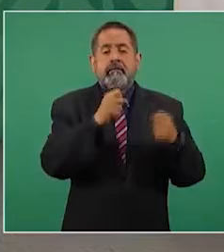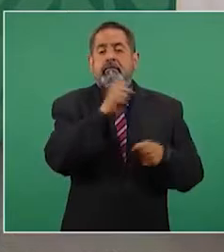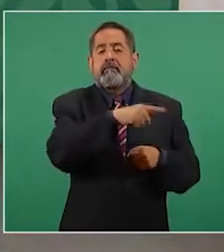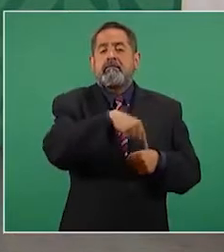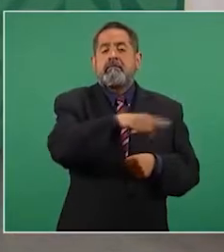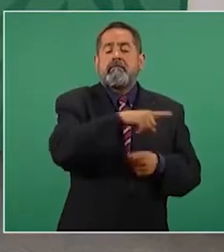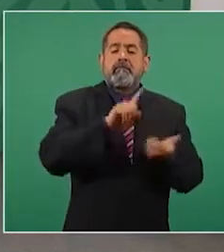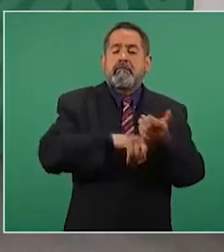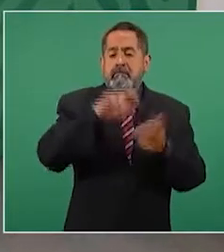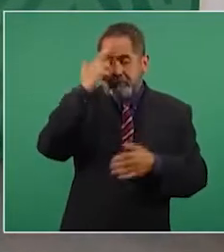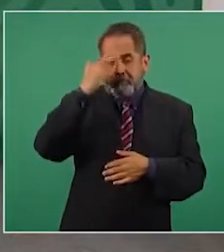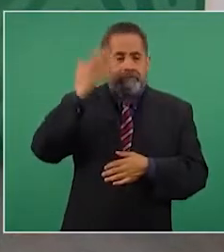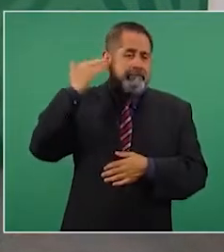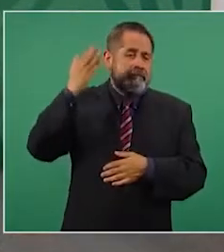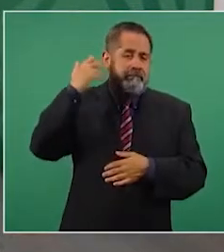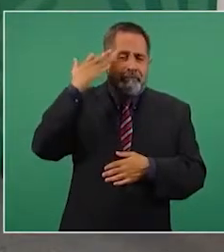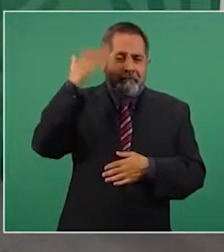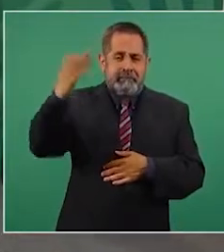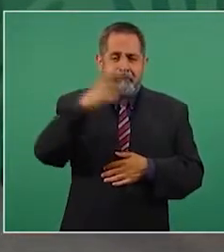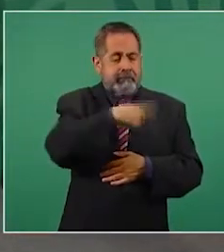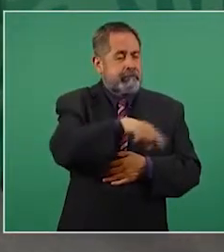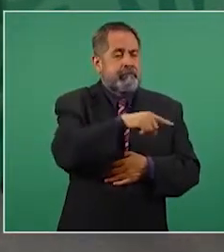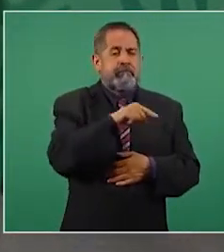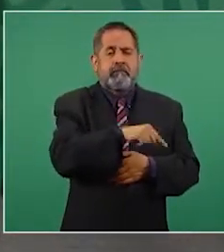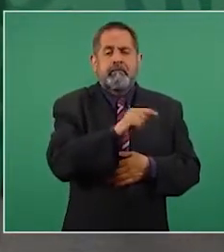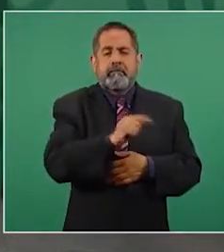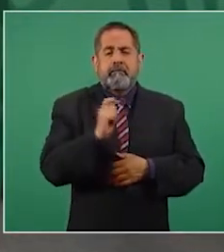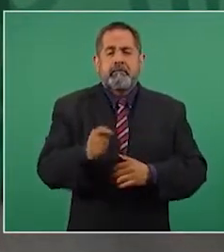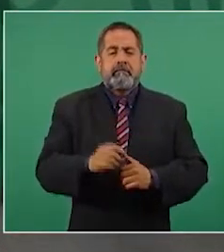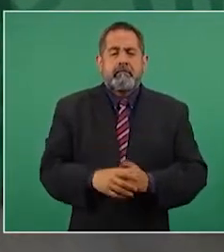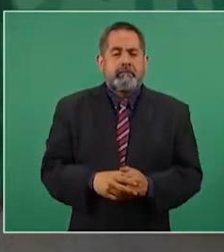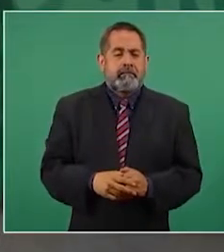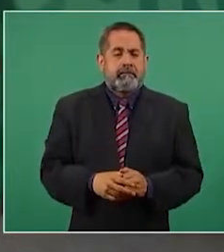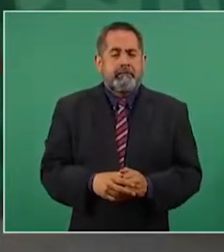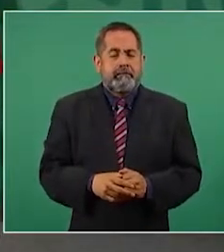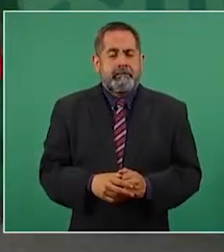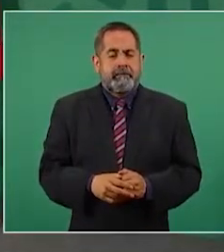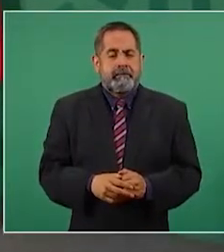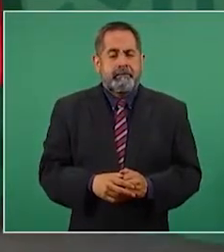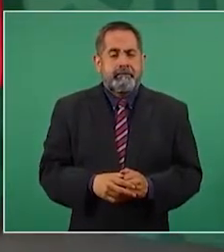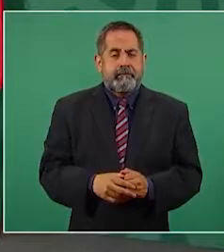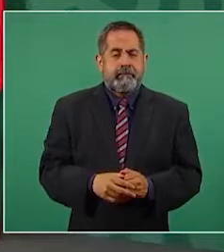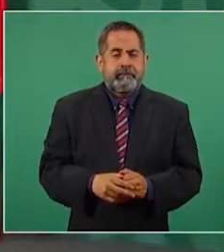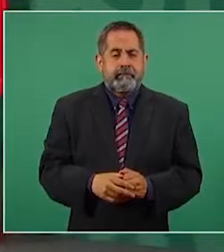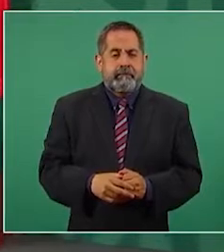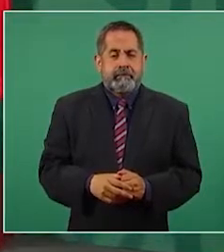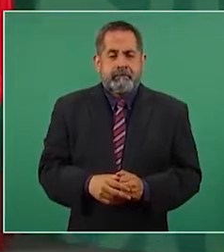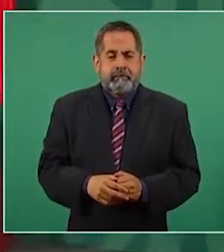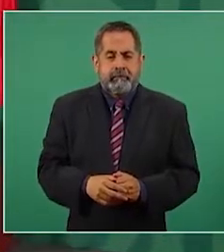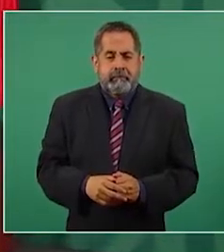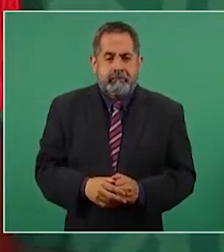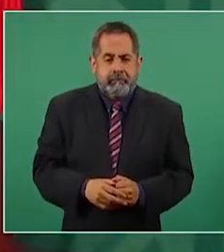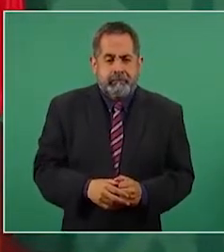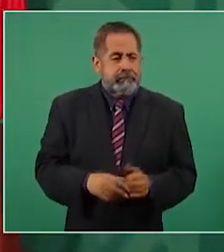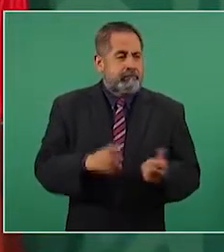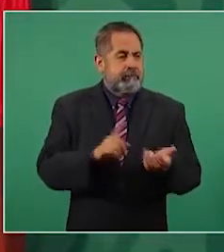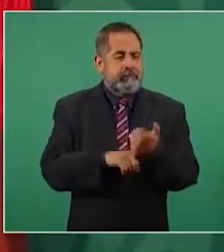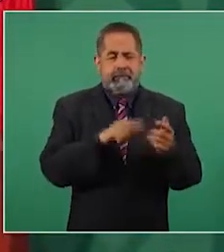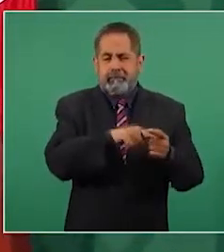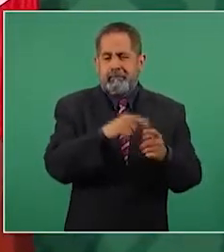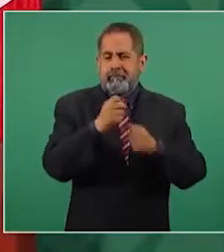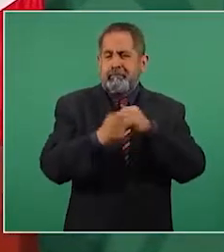del 12,